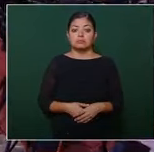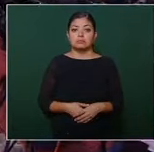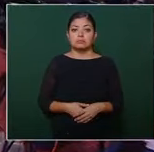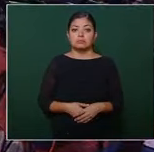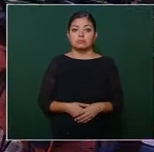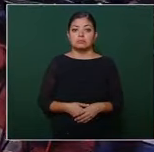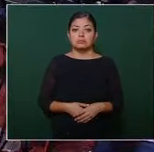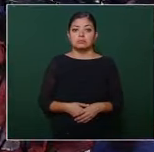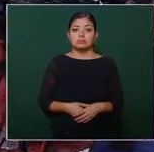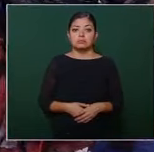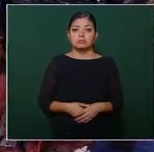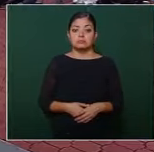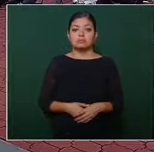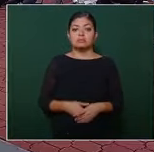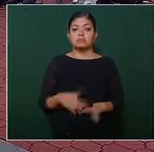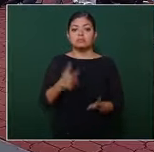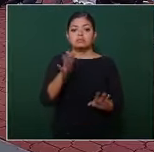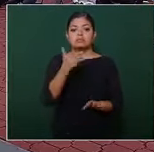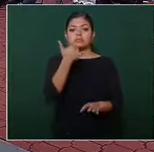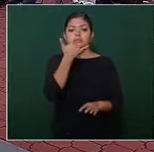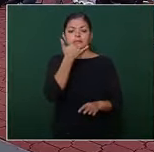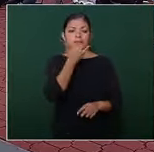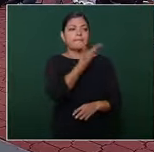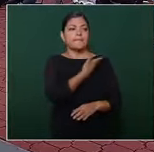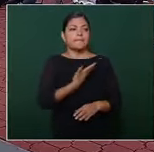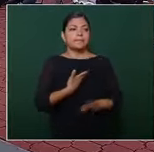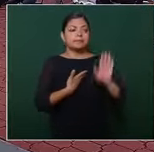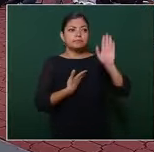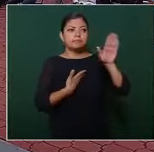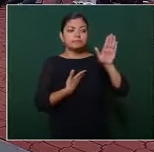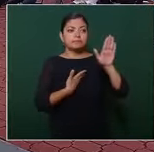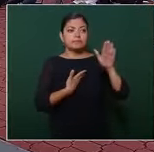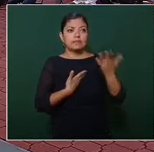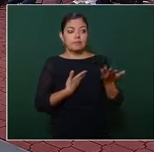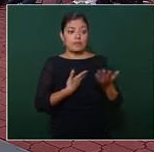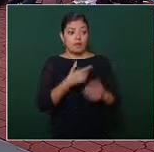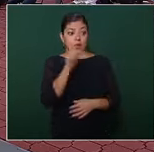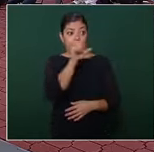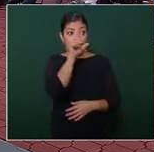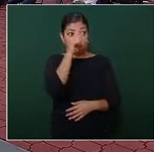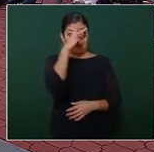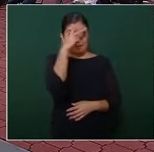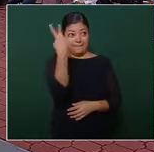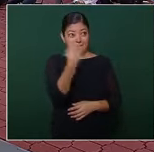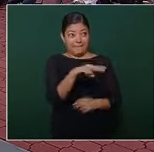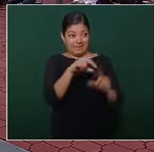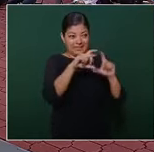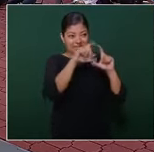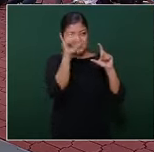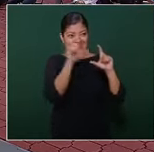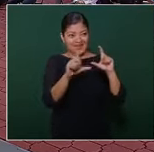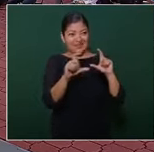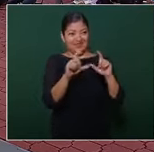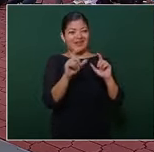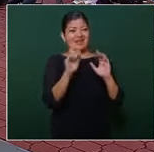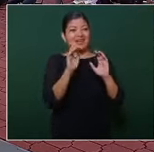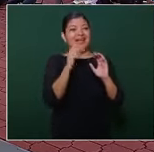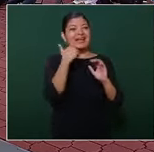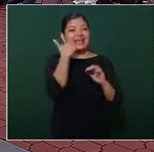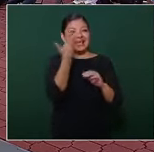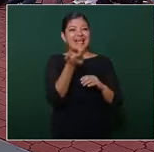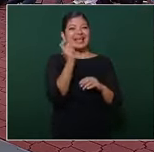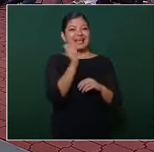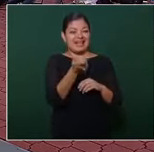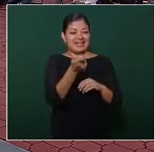llama la atención presidente en este caso que cuando México solicitó este mecanismo para revisar el tema